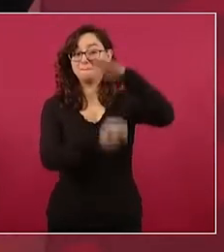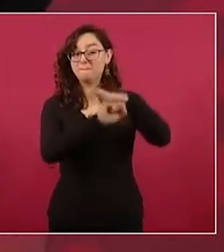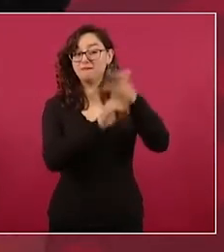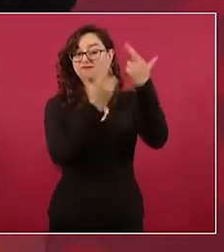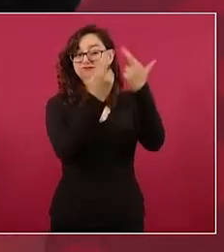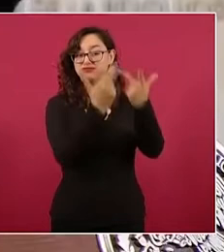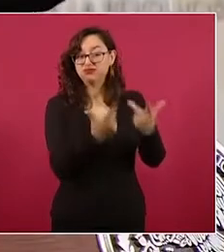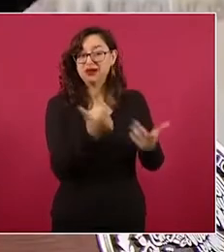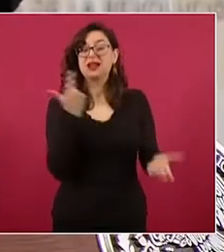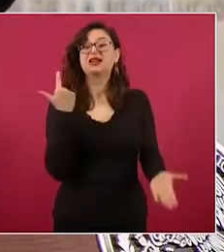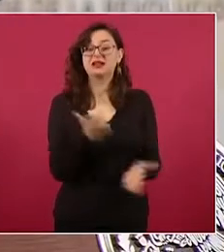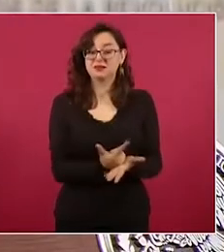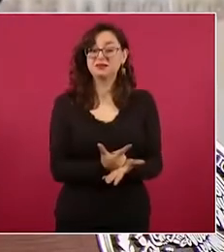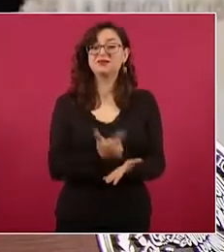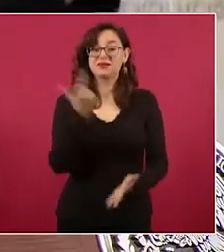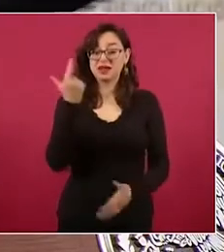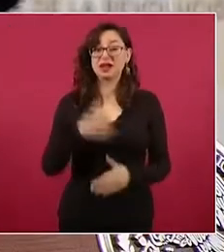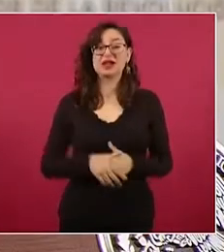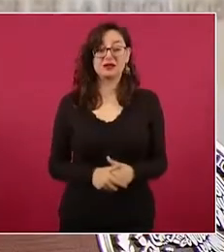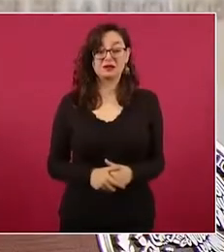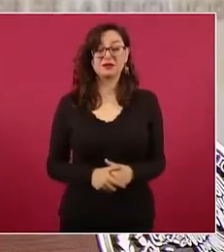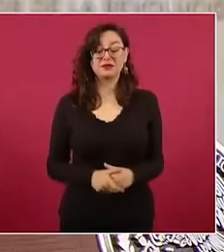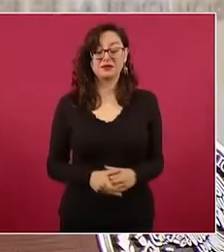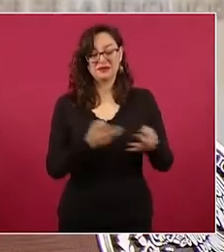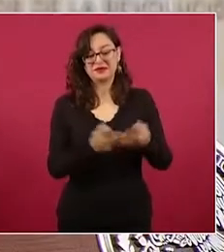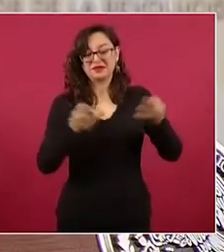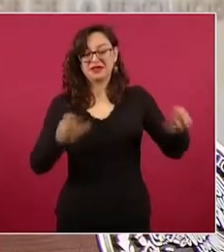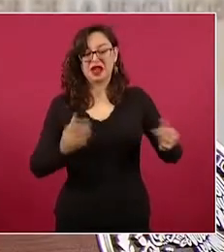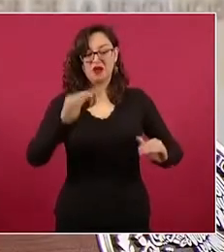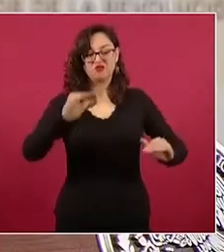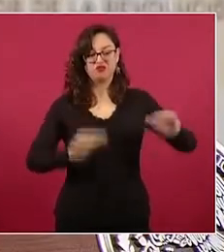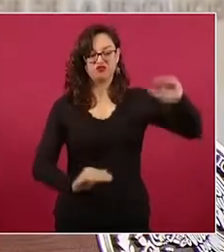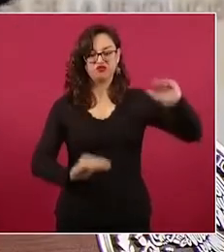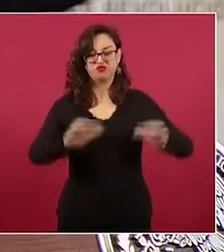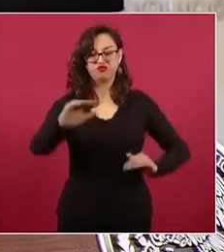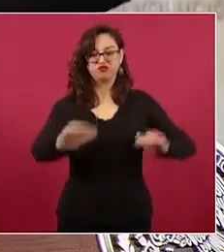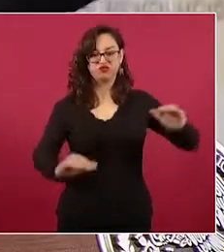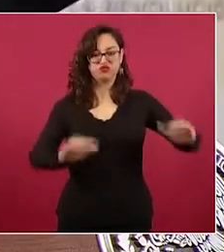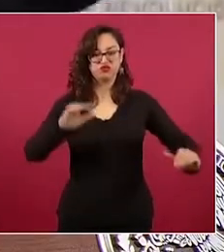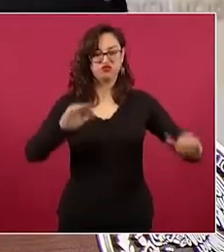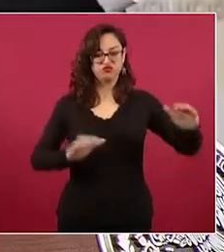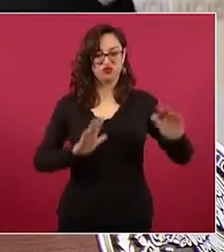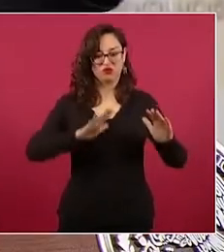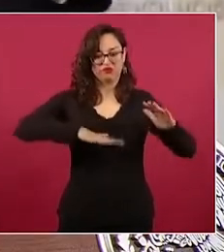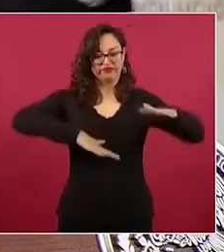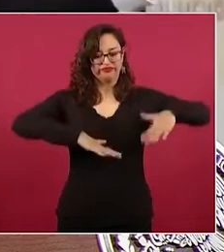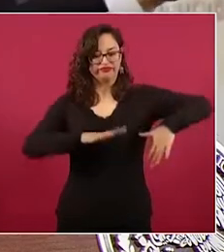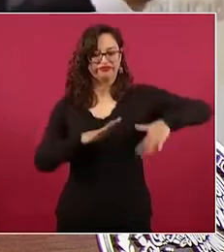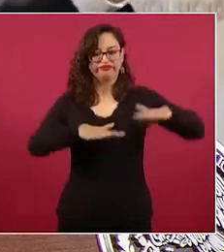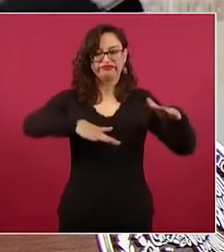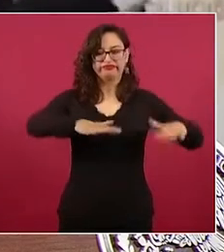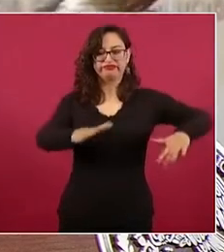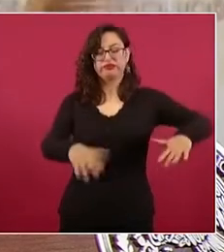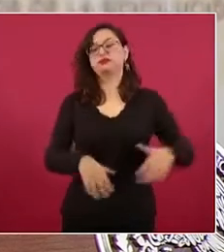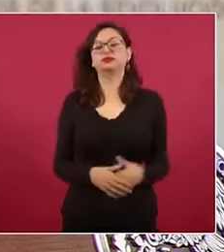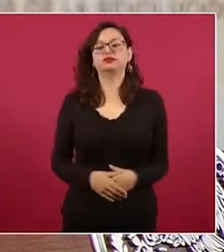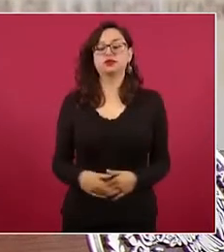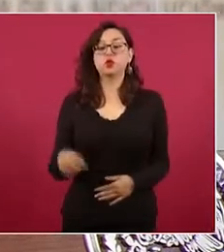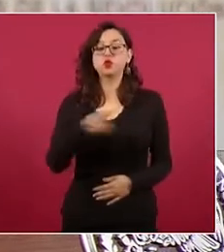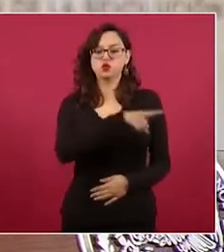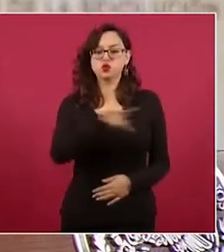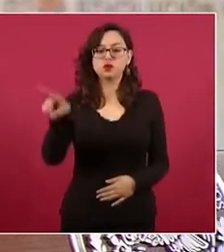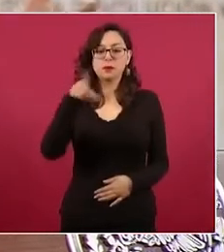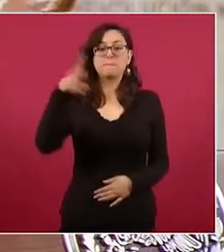Hay hundimientos diferenciales. Cuando vayan al aeropuerto,